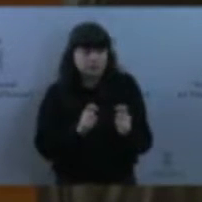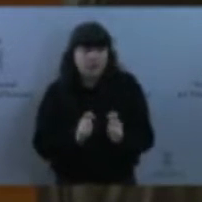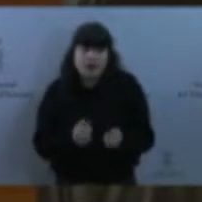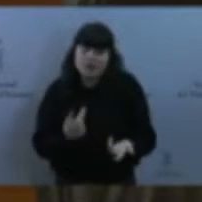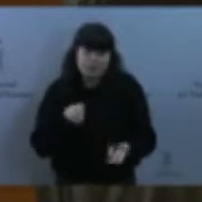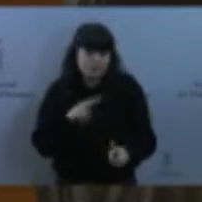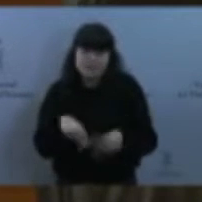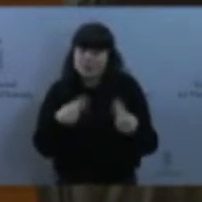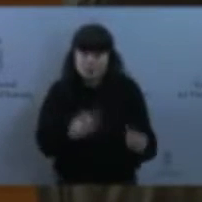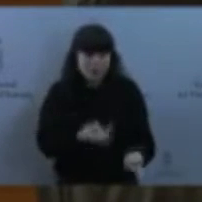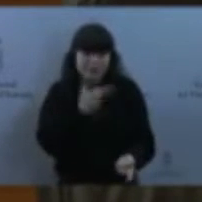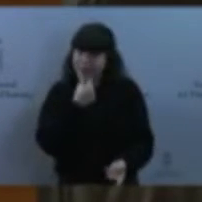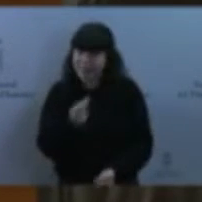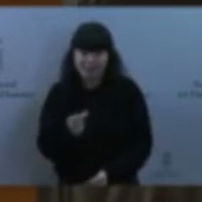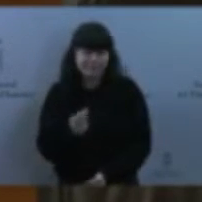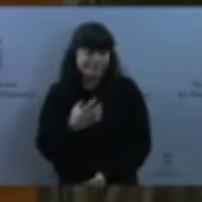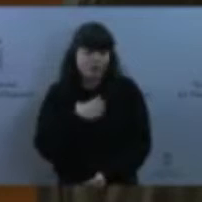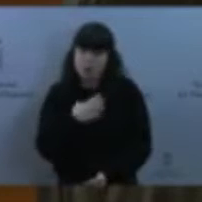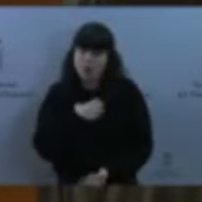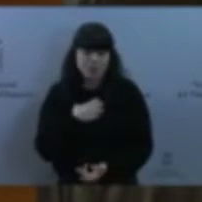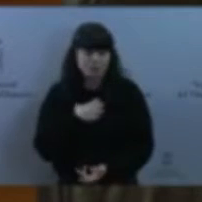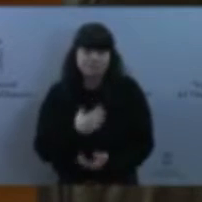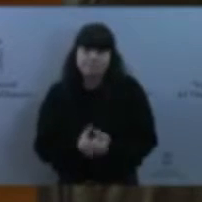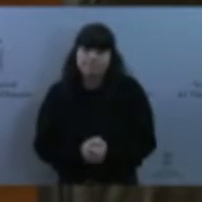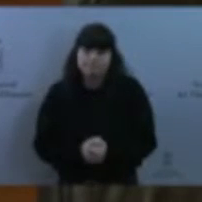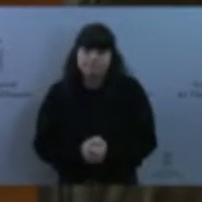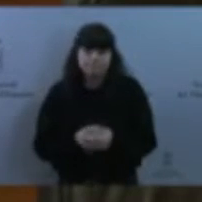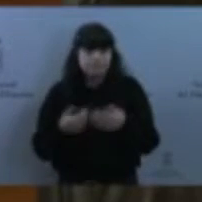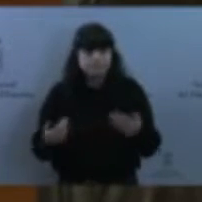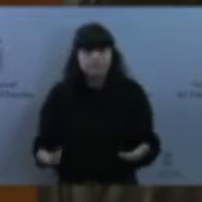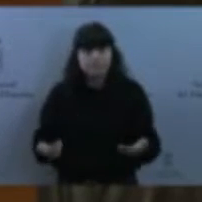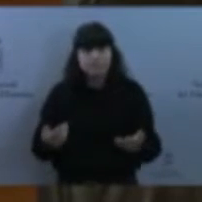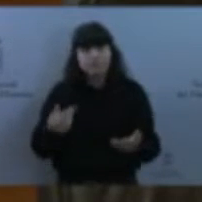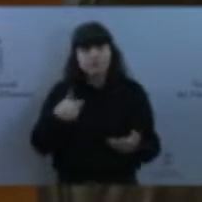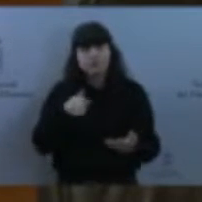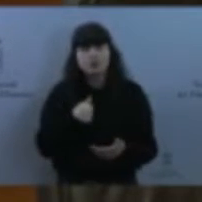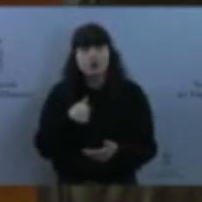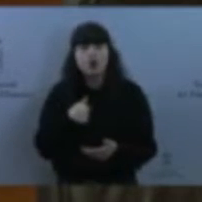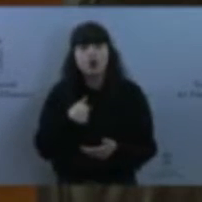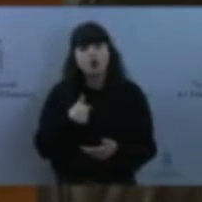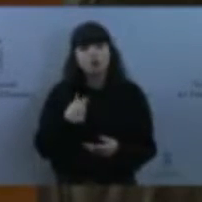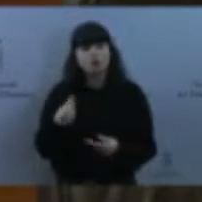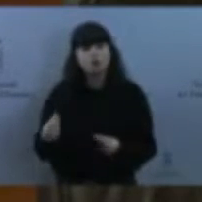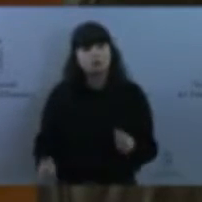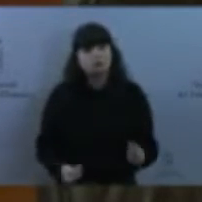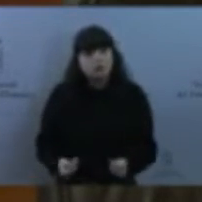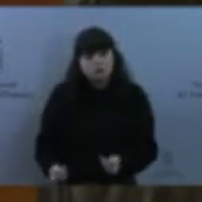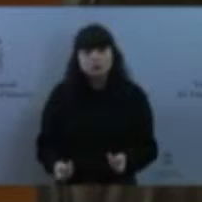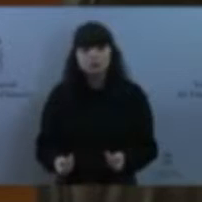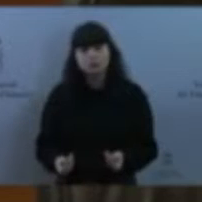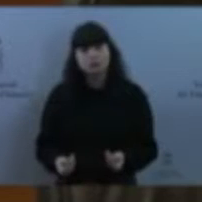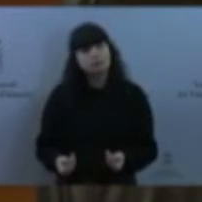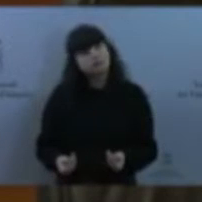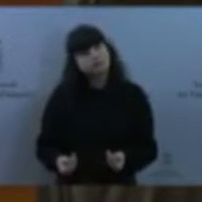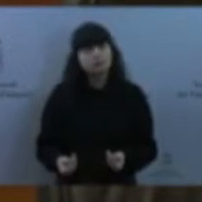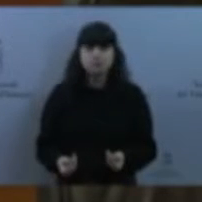La contextualizaré, le daré el marco, el contexto para la discusión